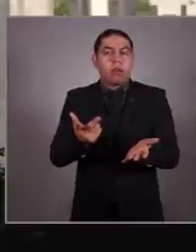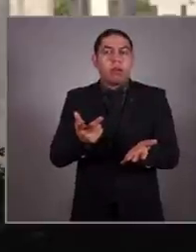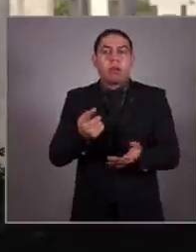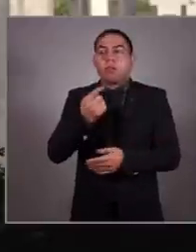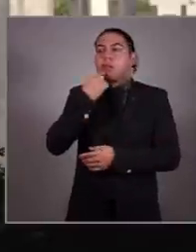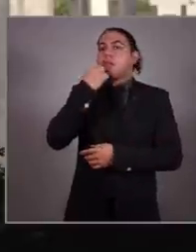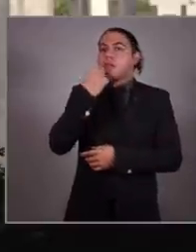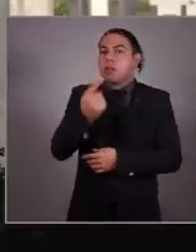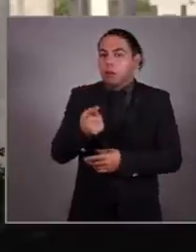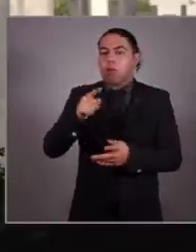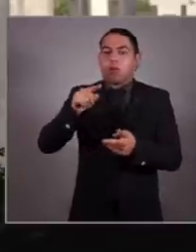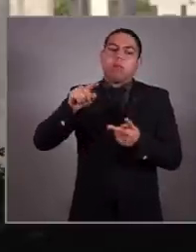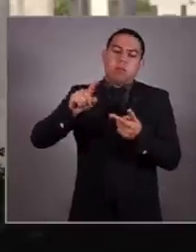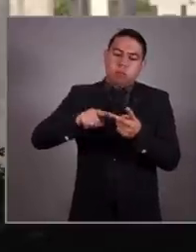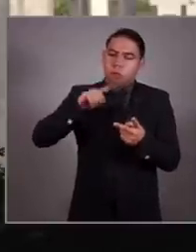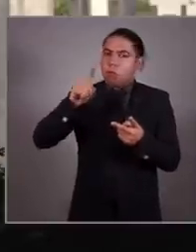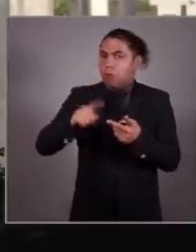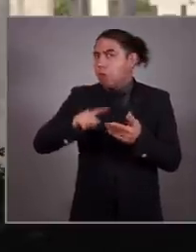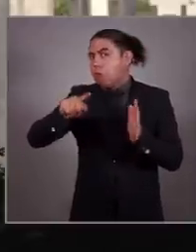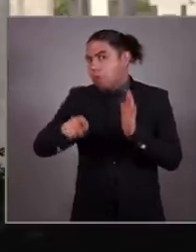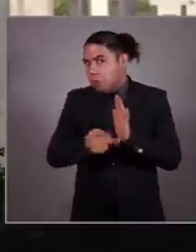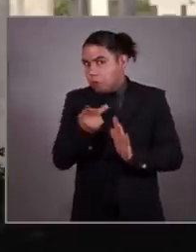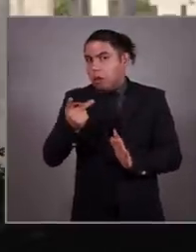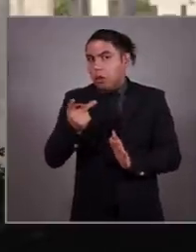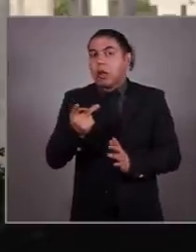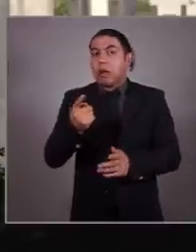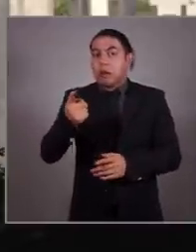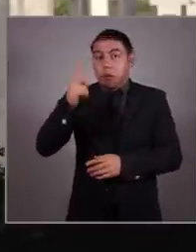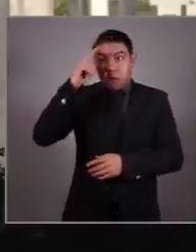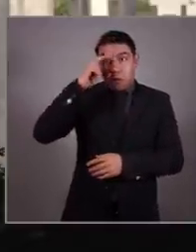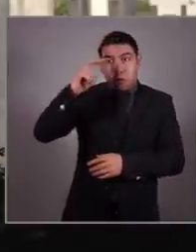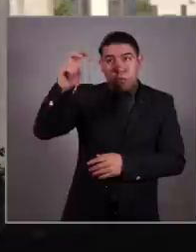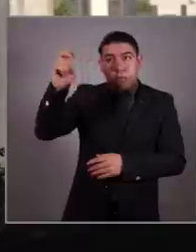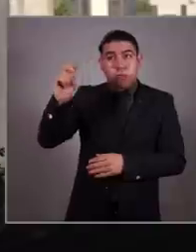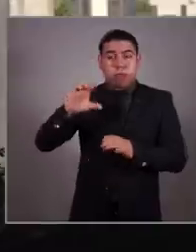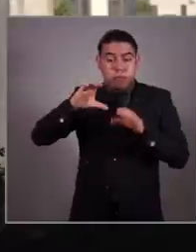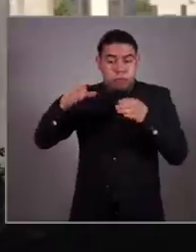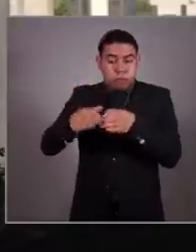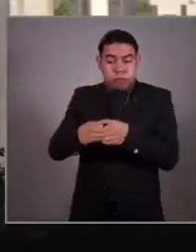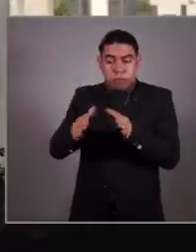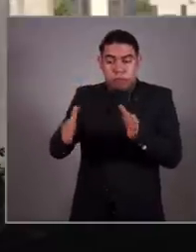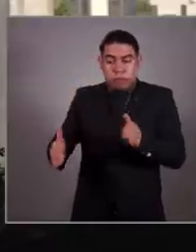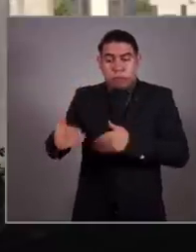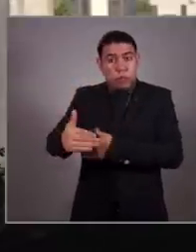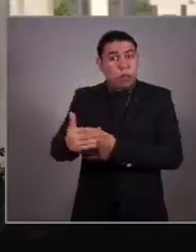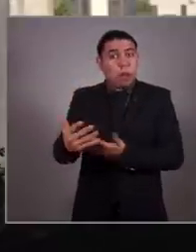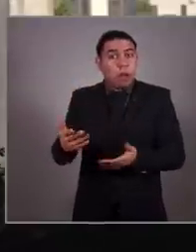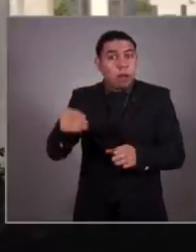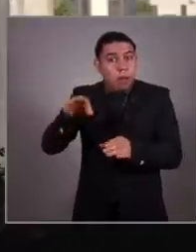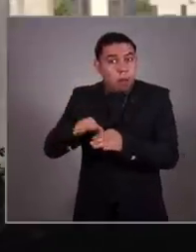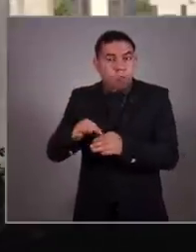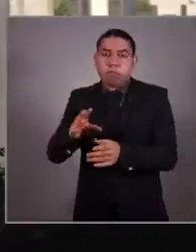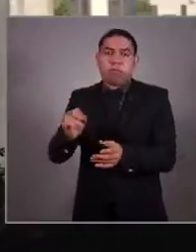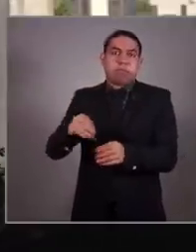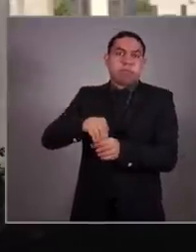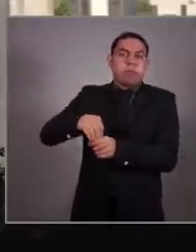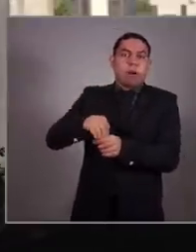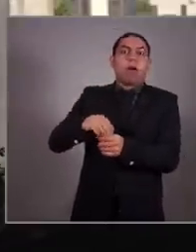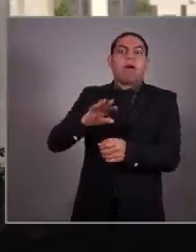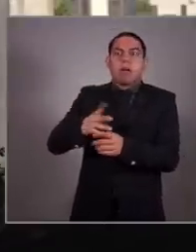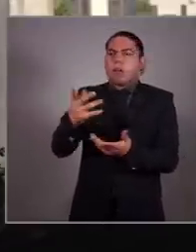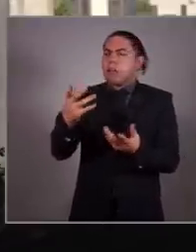quienes les han dicho una y otra vez que sus sueños no caben en nuestras urnas. A las millones de personas